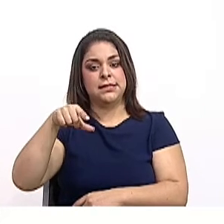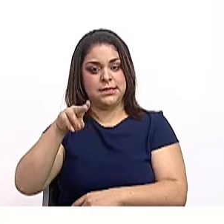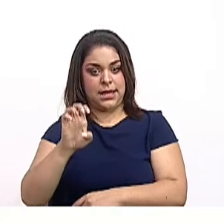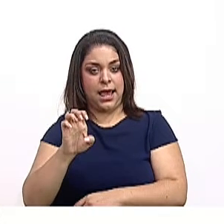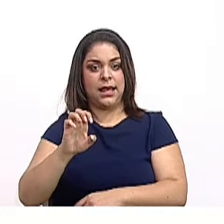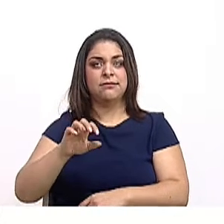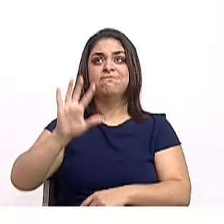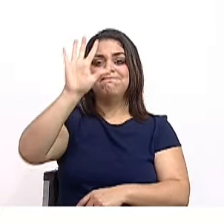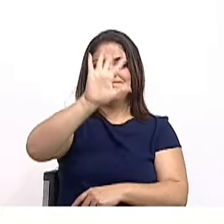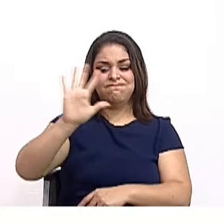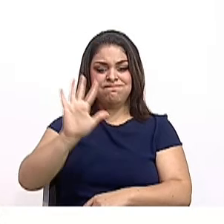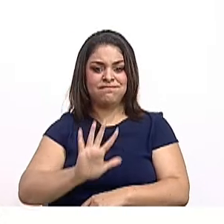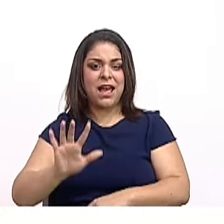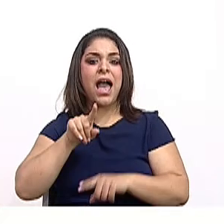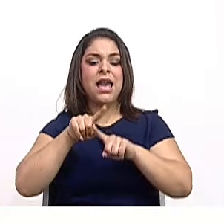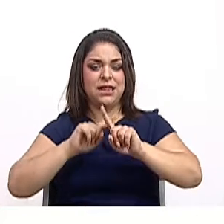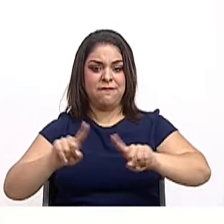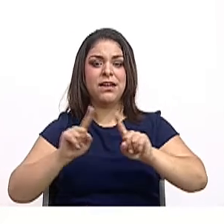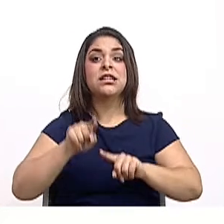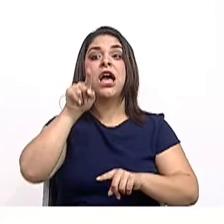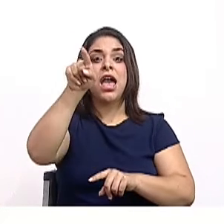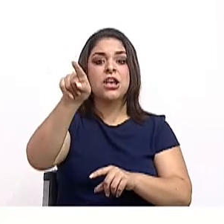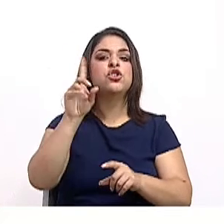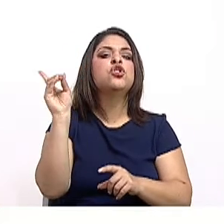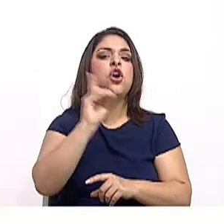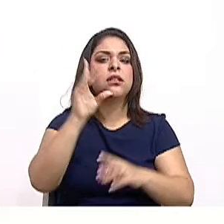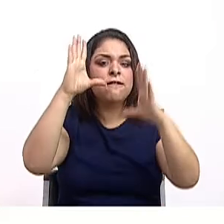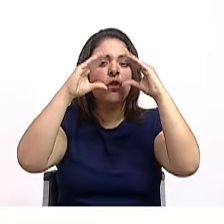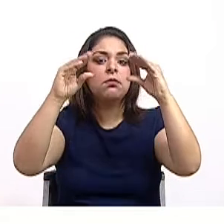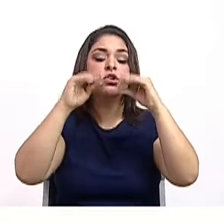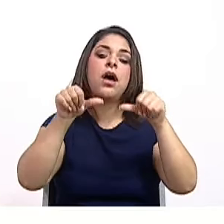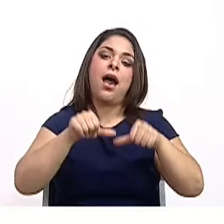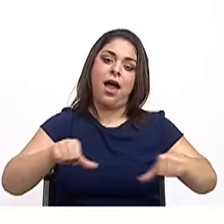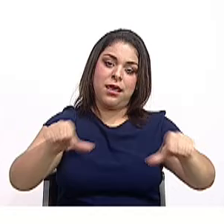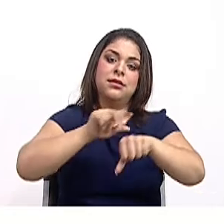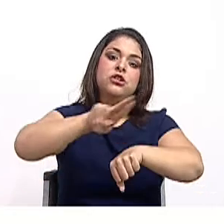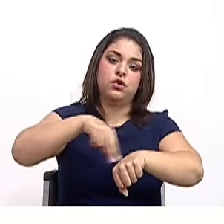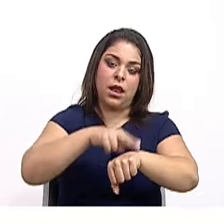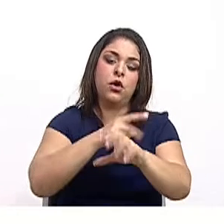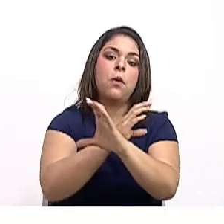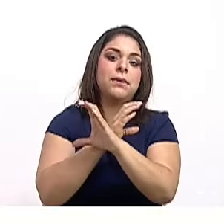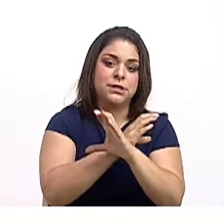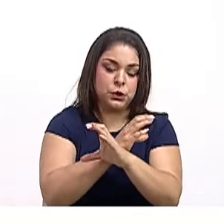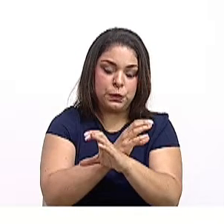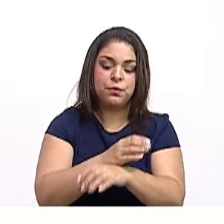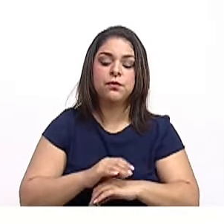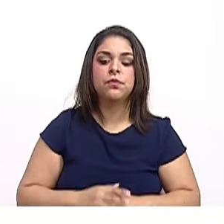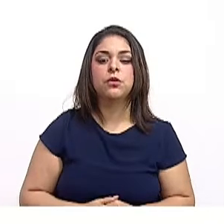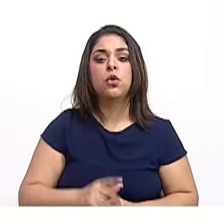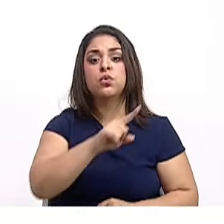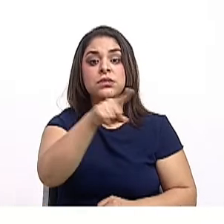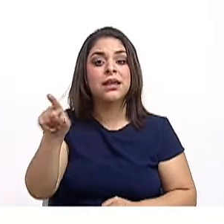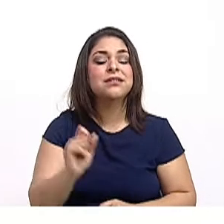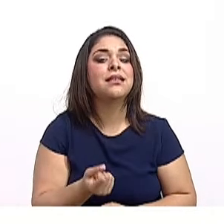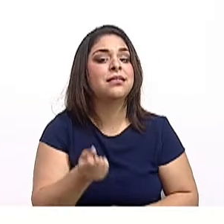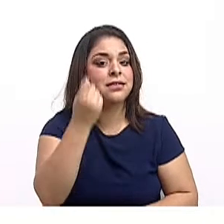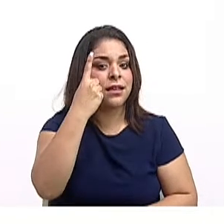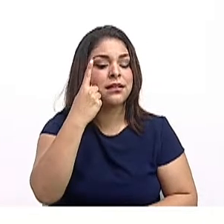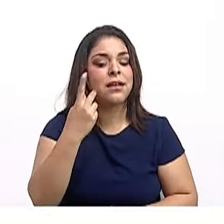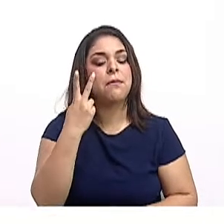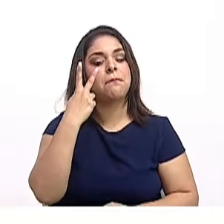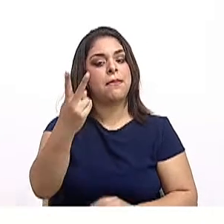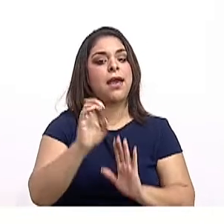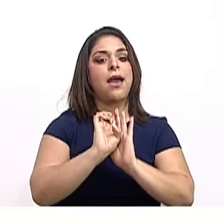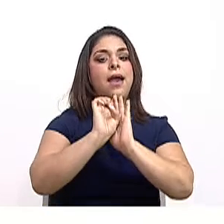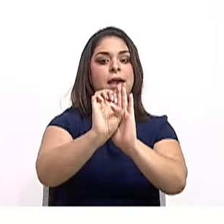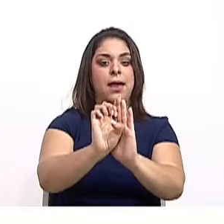fuente del Sistema Nacional de Áreas de Conservación. Para que entendamos, aquí tenemos un ejemplo. Vamos a tomar el área